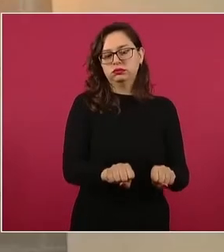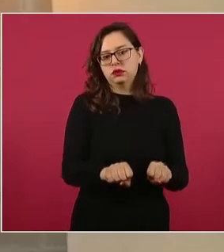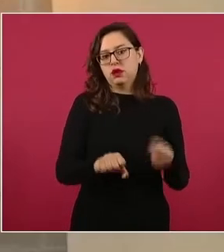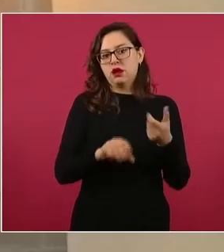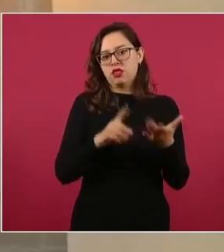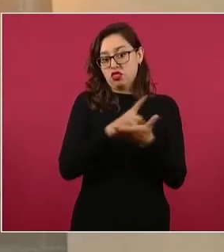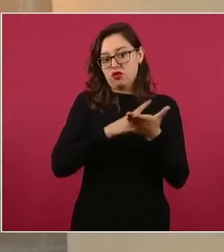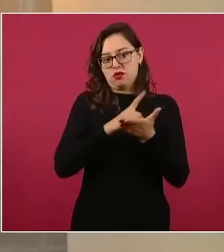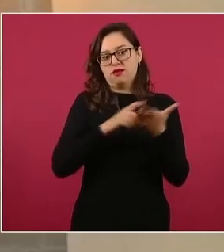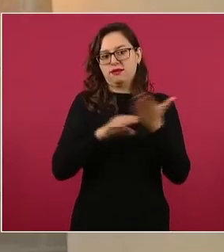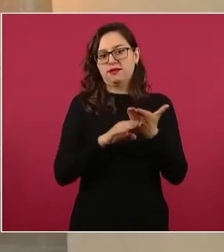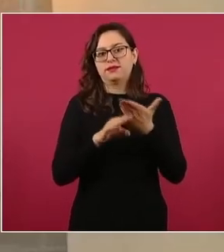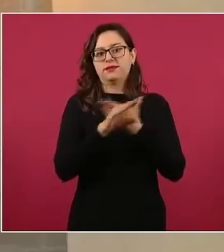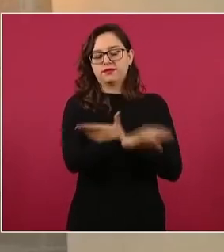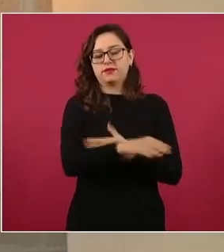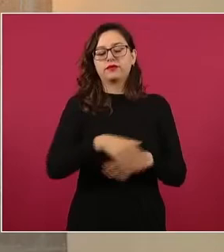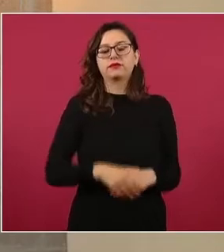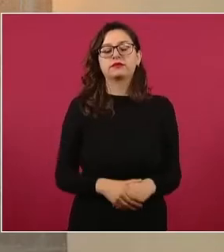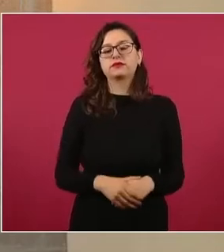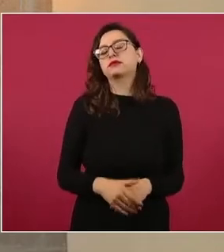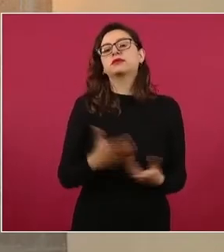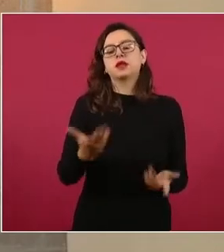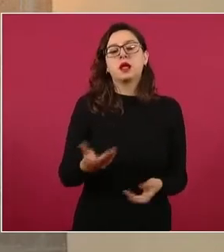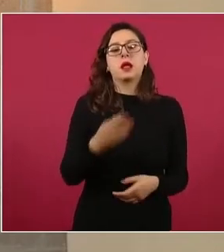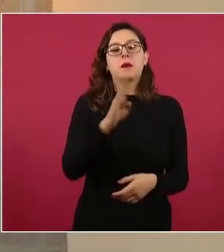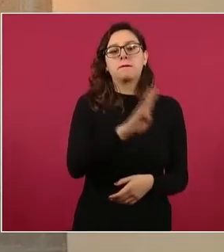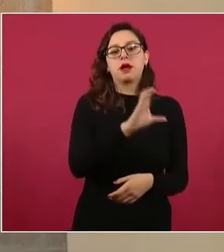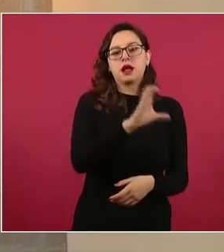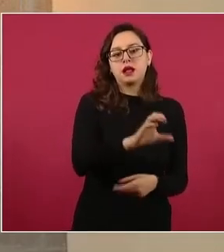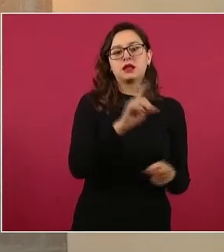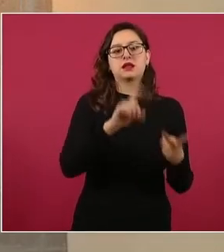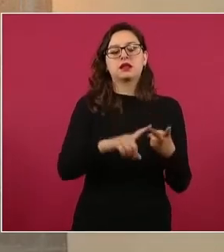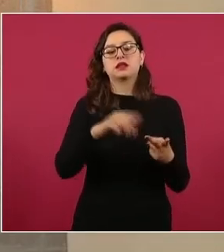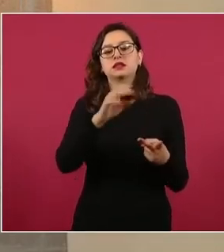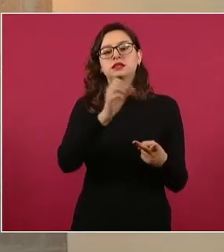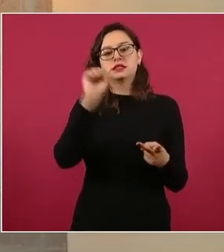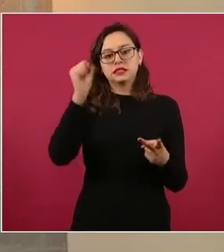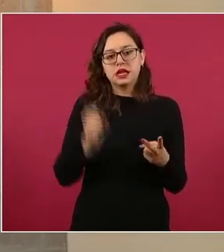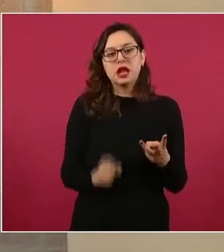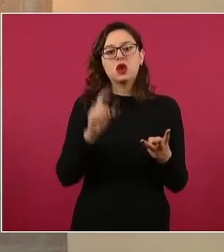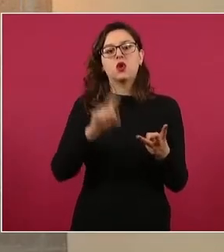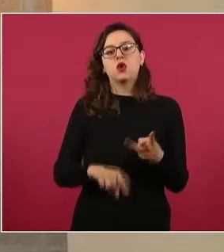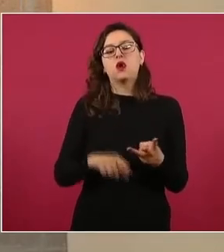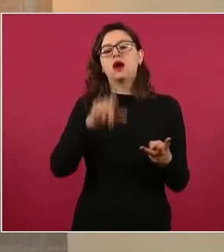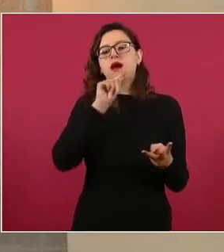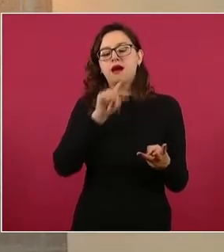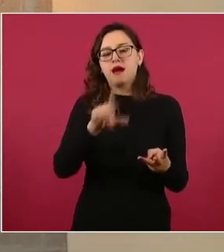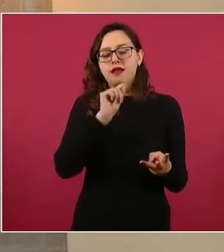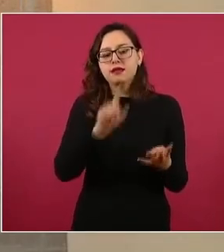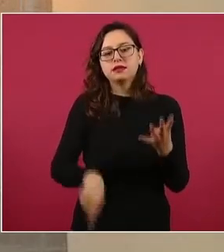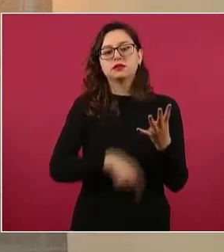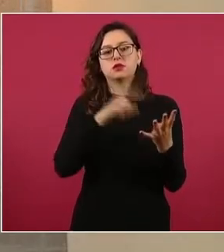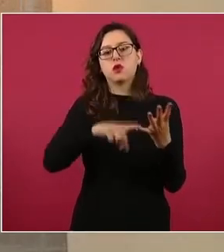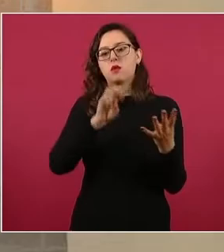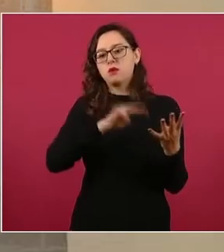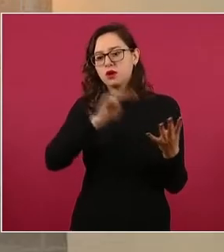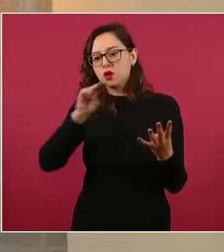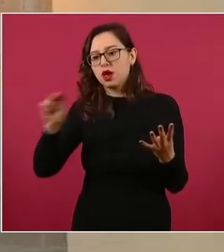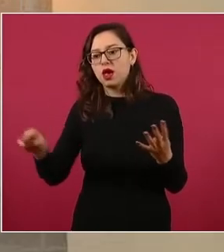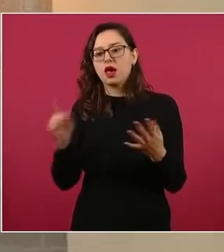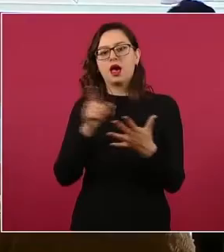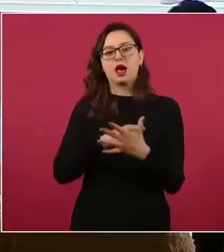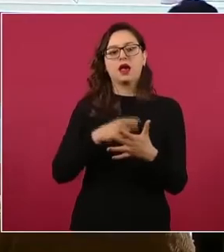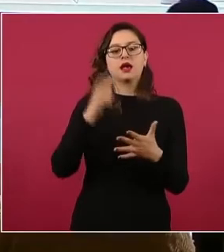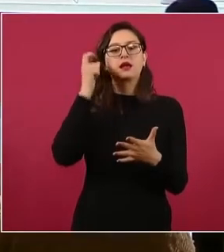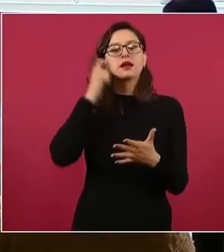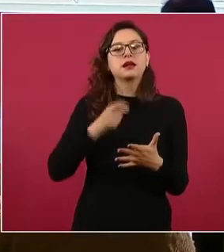Baja California, 81 en Sinaloa, uno en Jalisco, cuatro en Michoacán y uno en Guerrero. En total, en este periodo